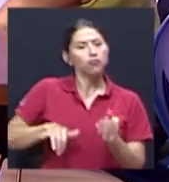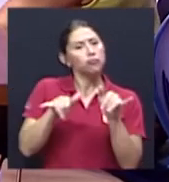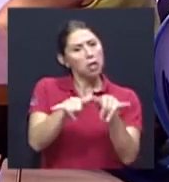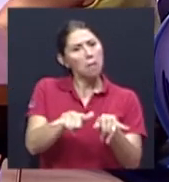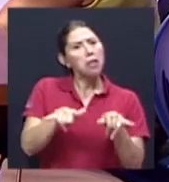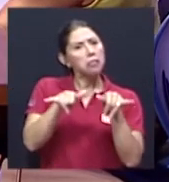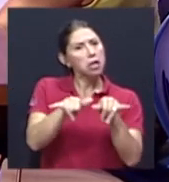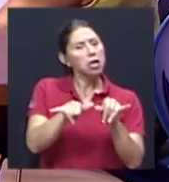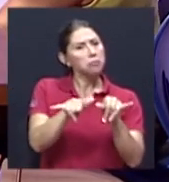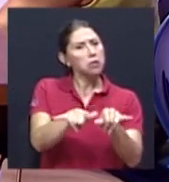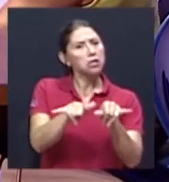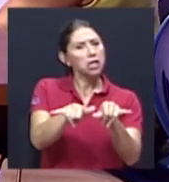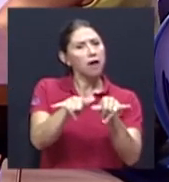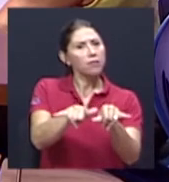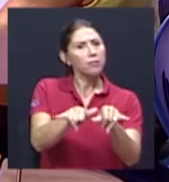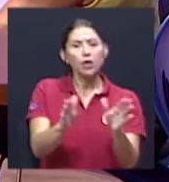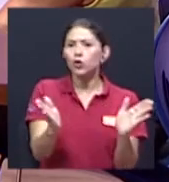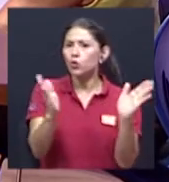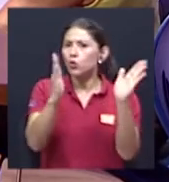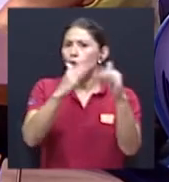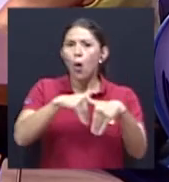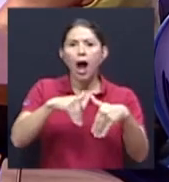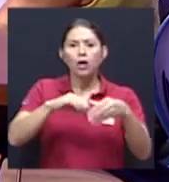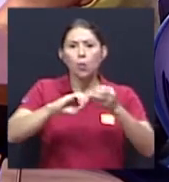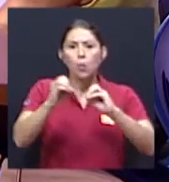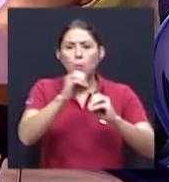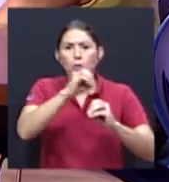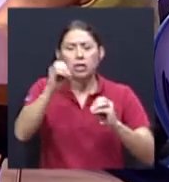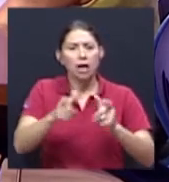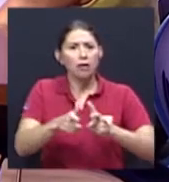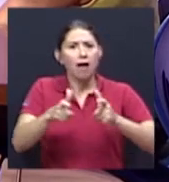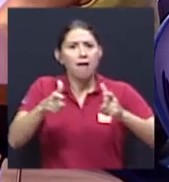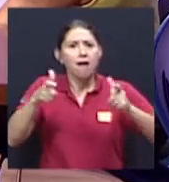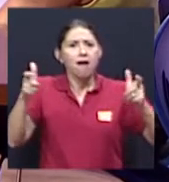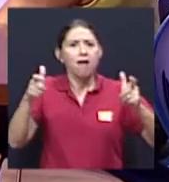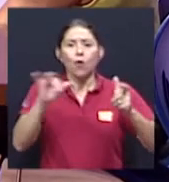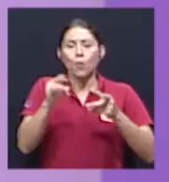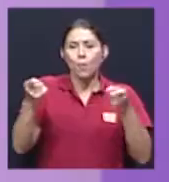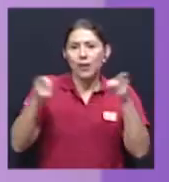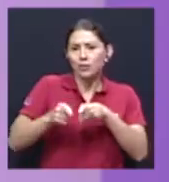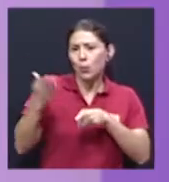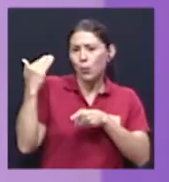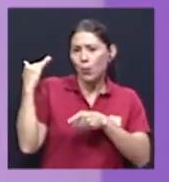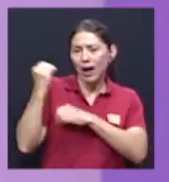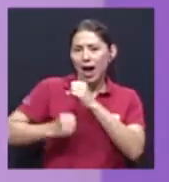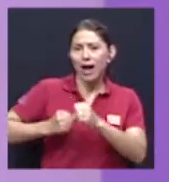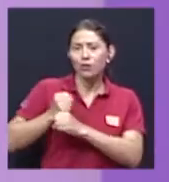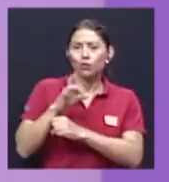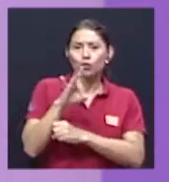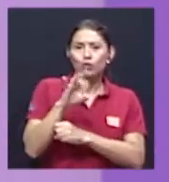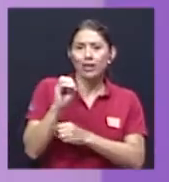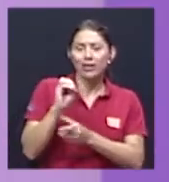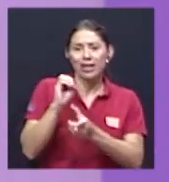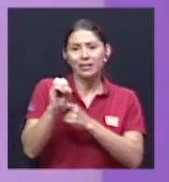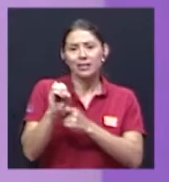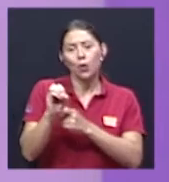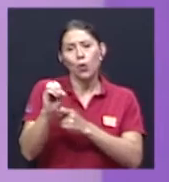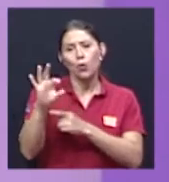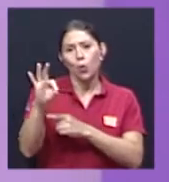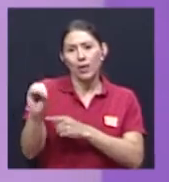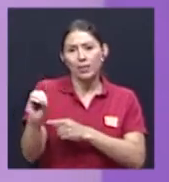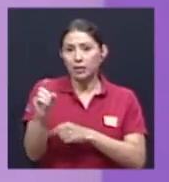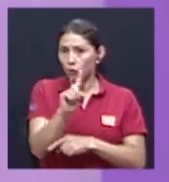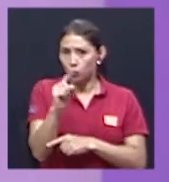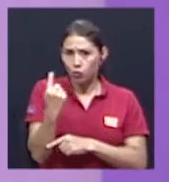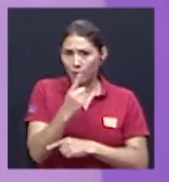no hay un crecimiento exacerbado, como se dio, por ejemplo, entre los años 80 y 90, ¿verdad? No solo para Costa Rica, para toda la